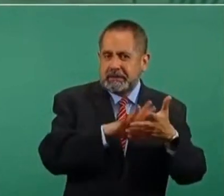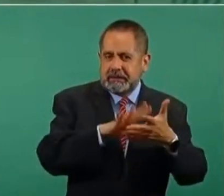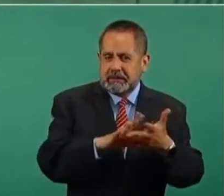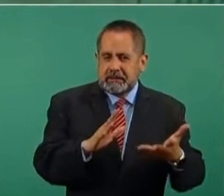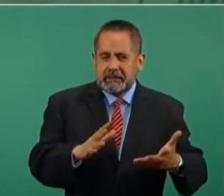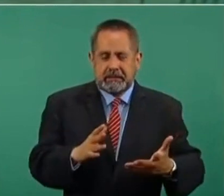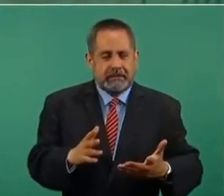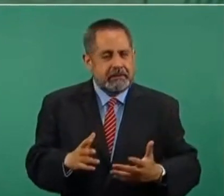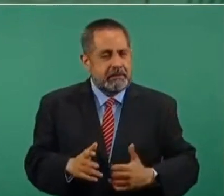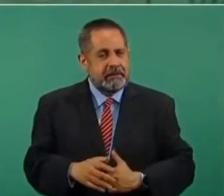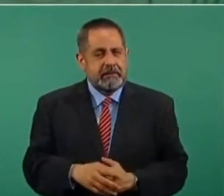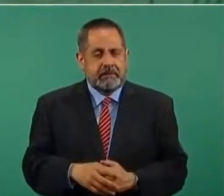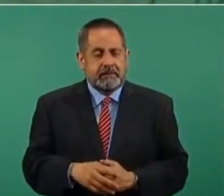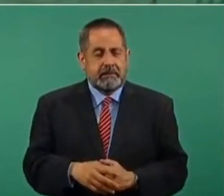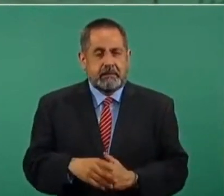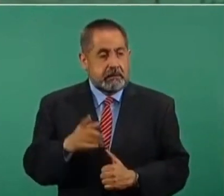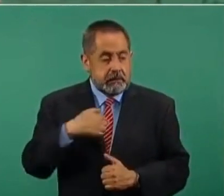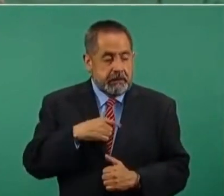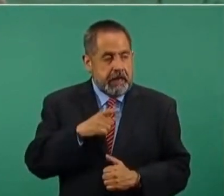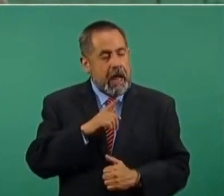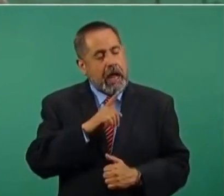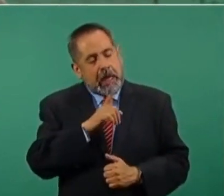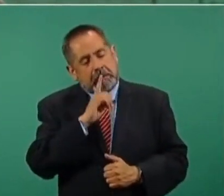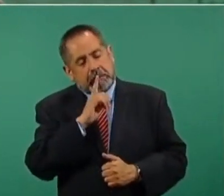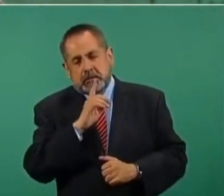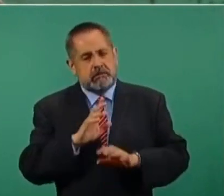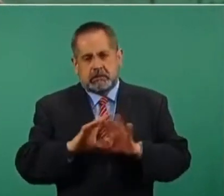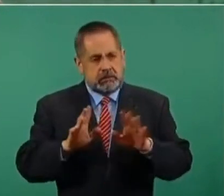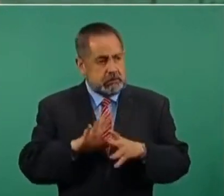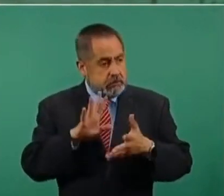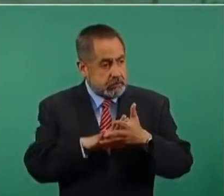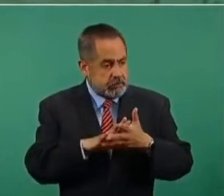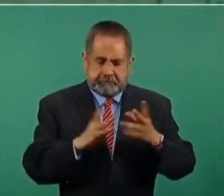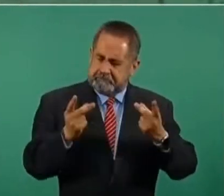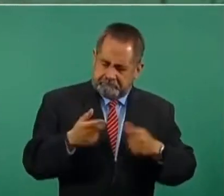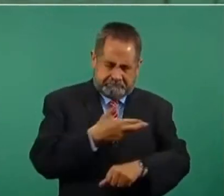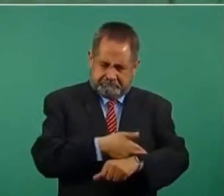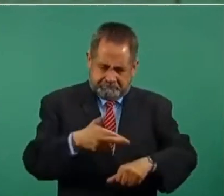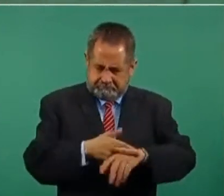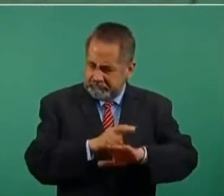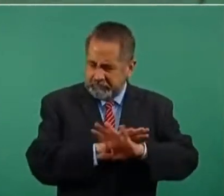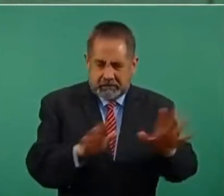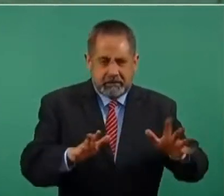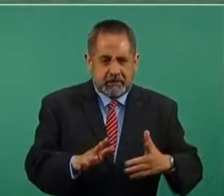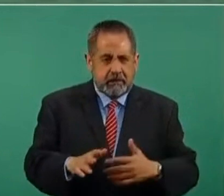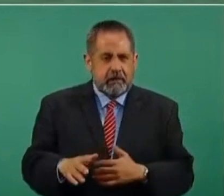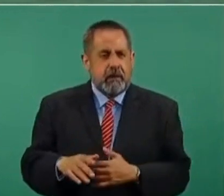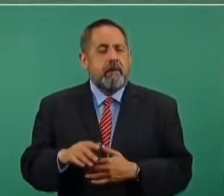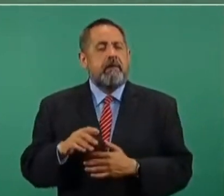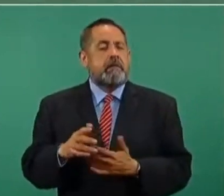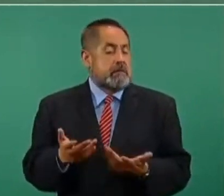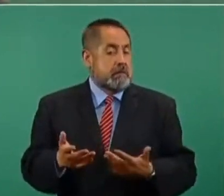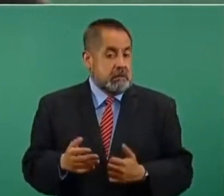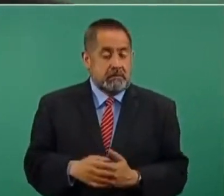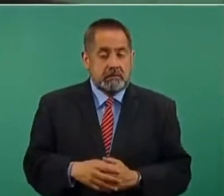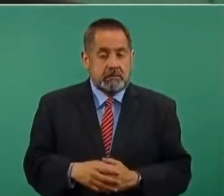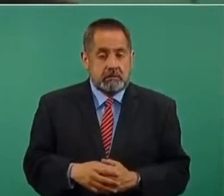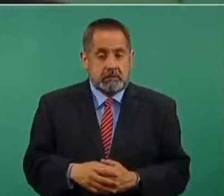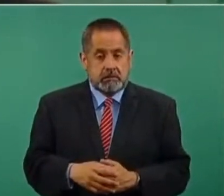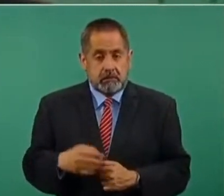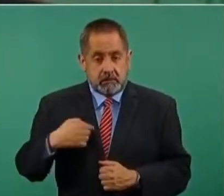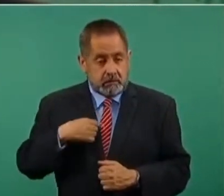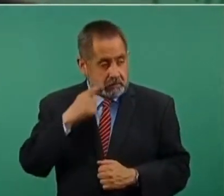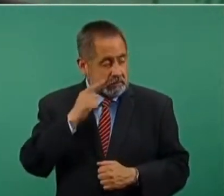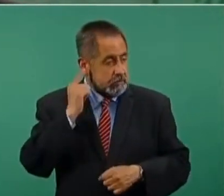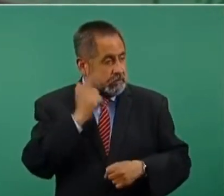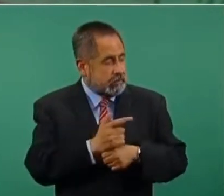y no me quedé callado, me enteré de que se tenían